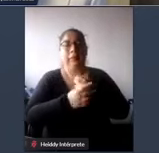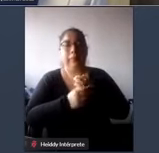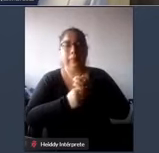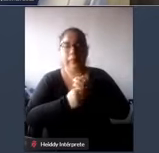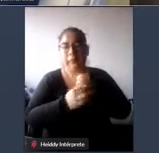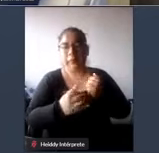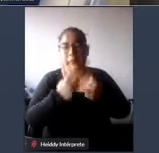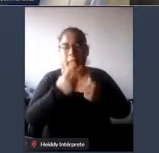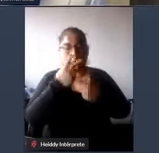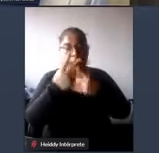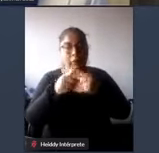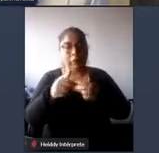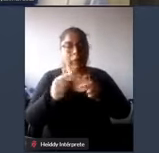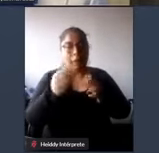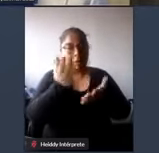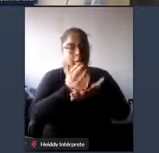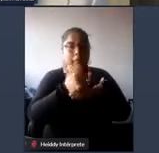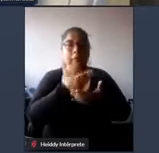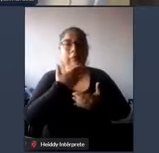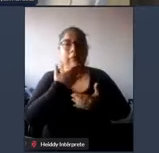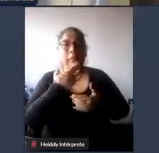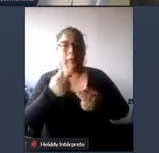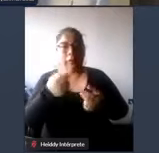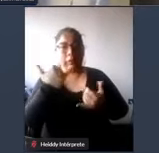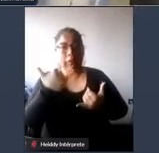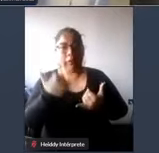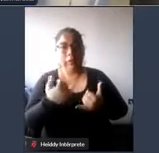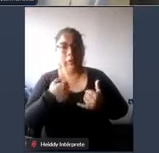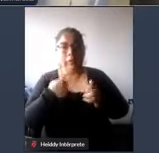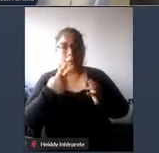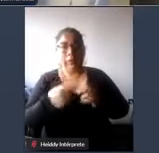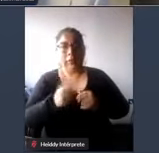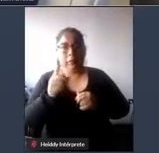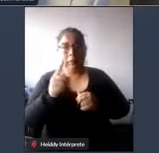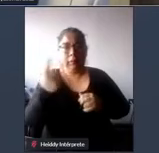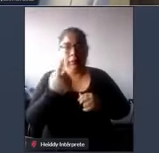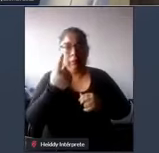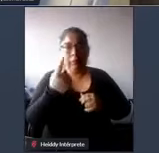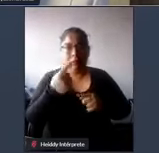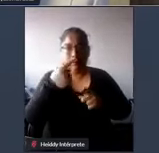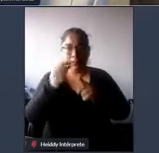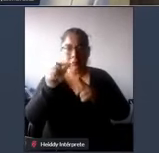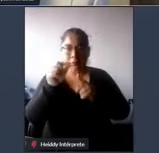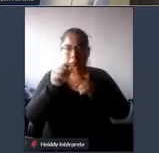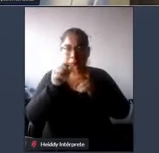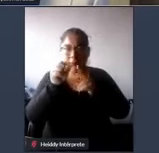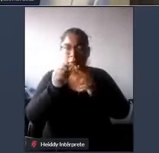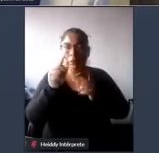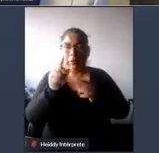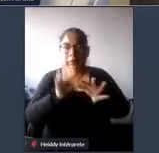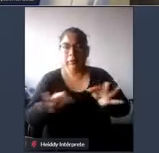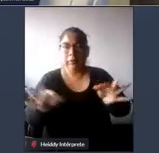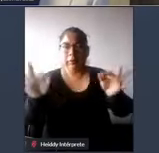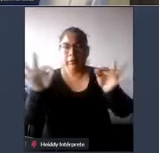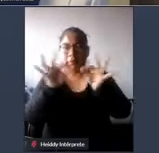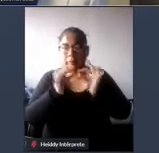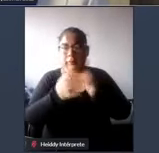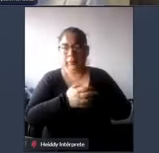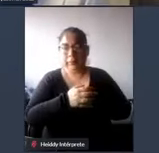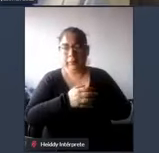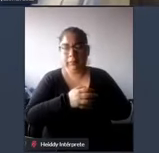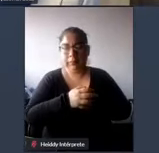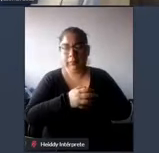planifican esto quiero por favor dedicarme unos minutos a tocar un punto que considero importante